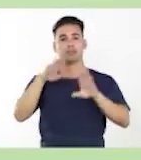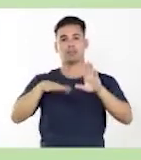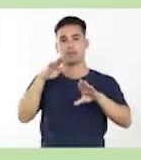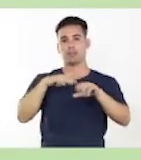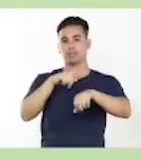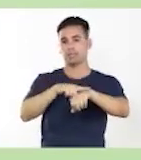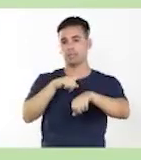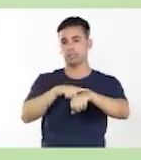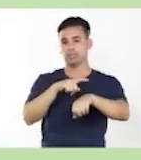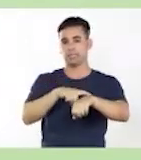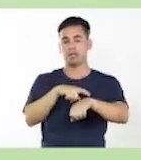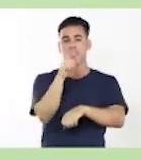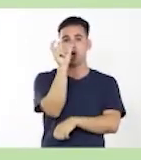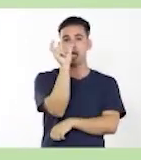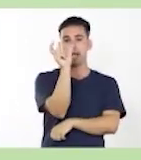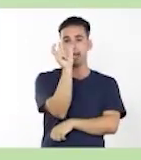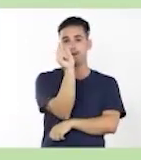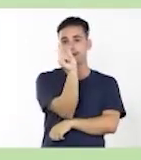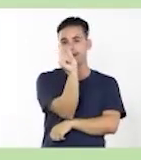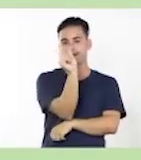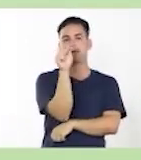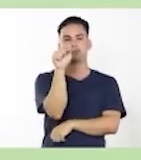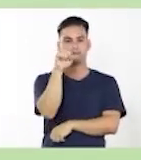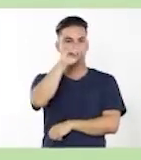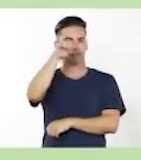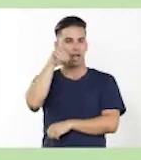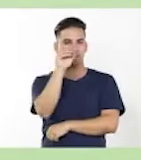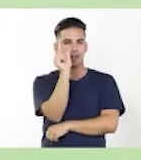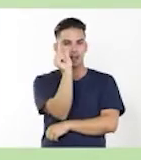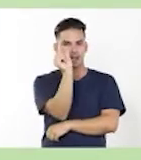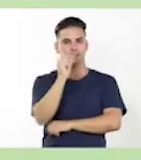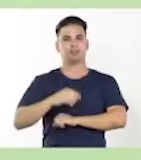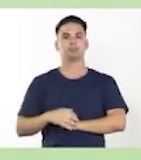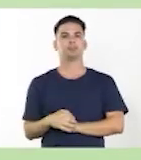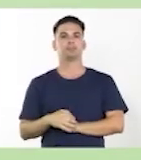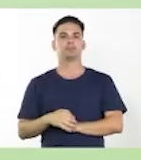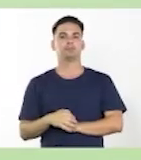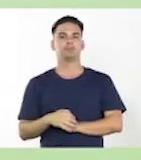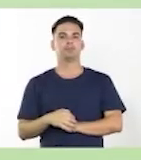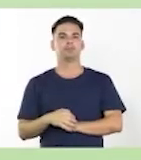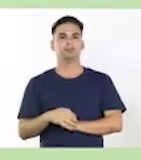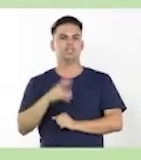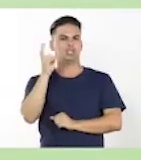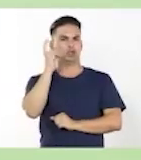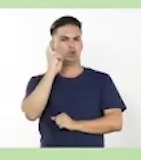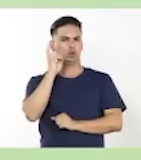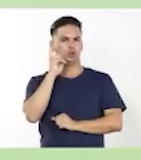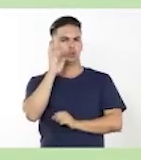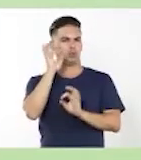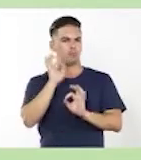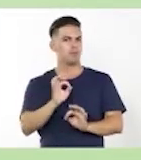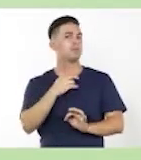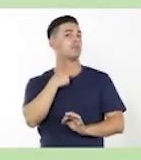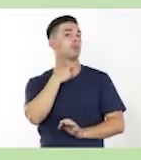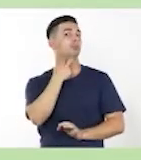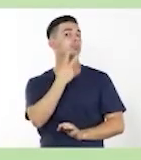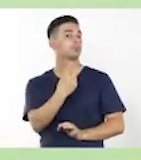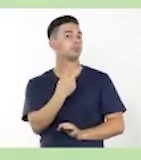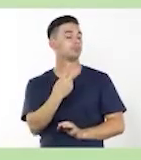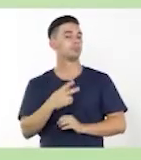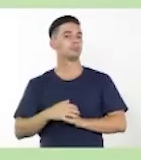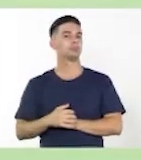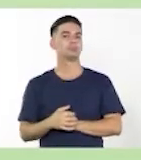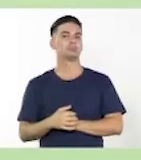y modos de su conjugación. Pero estos cambios no se asocian a cambios de sonido. Es decir,